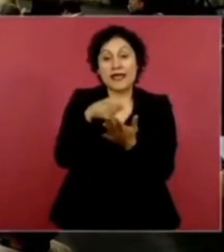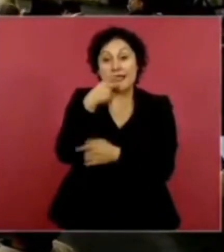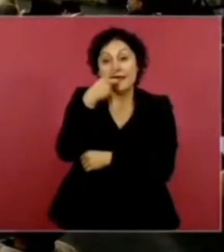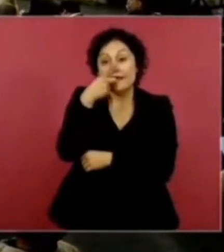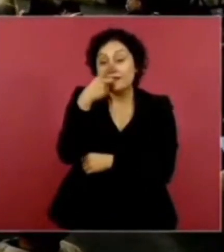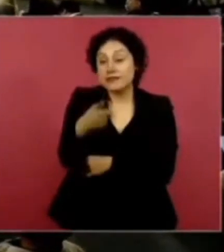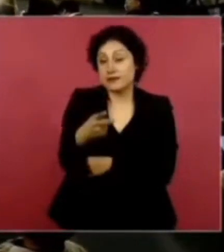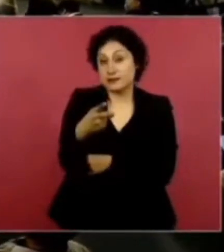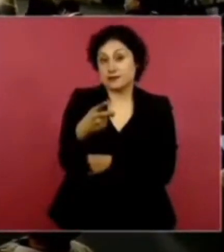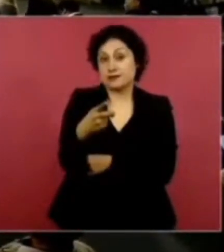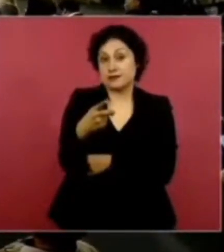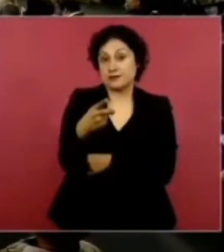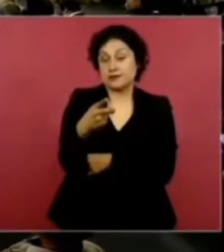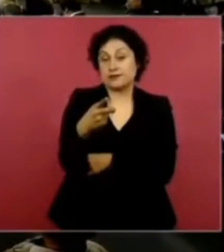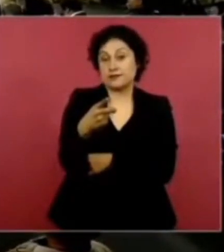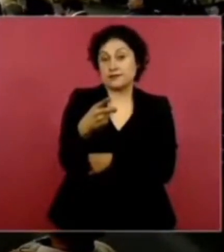hijos